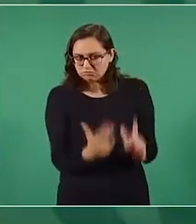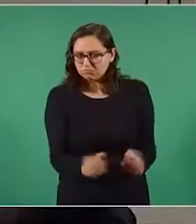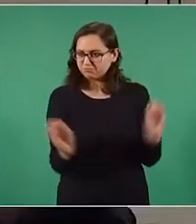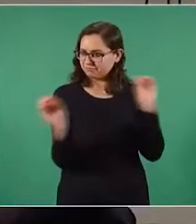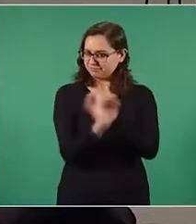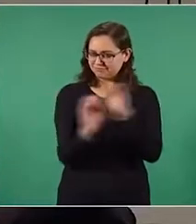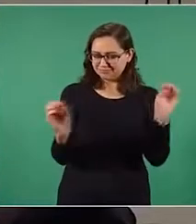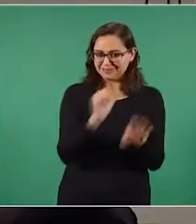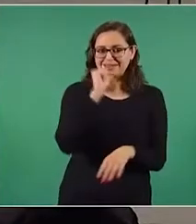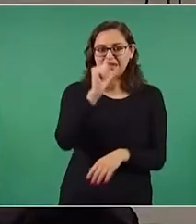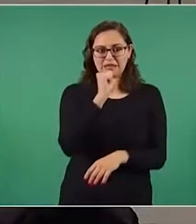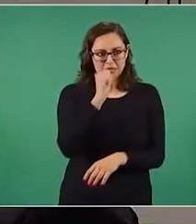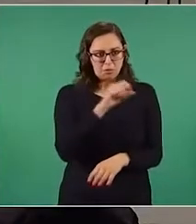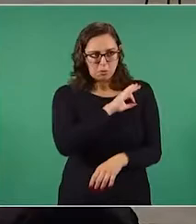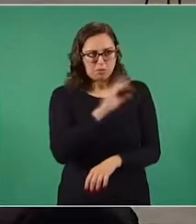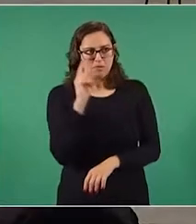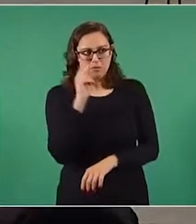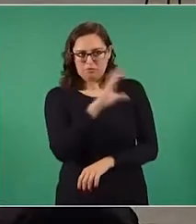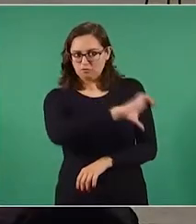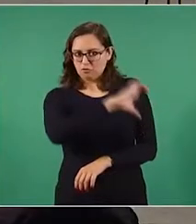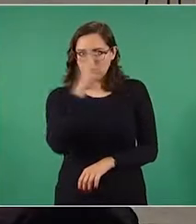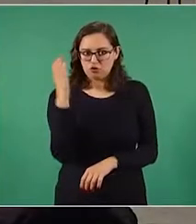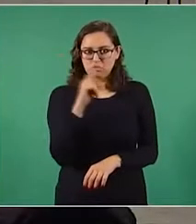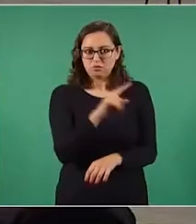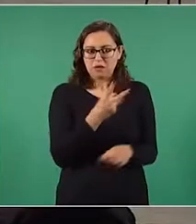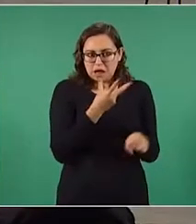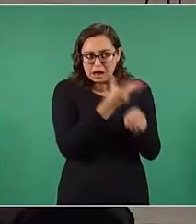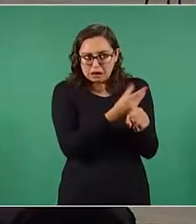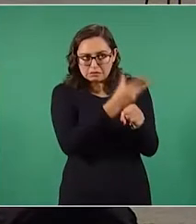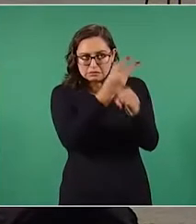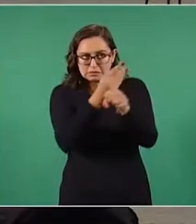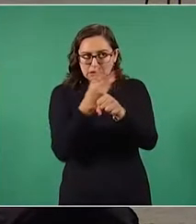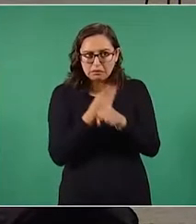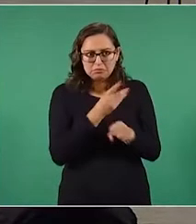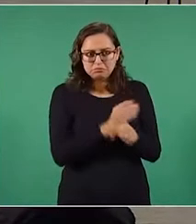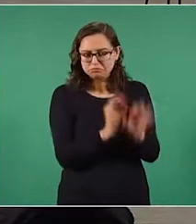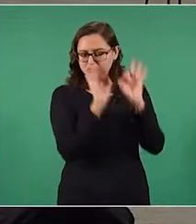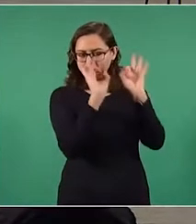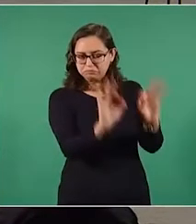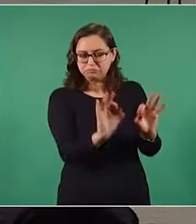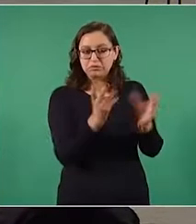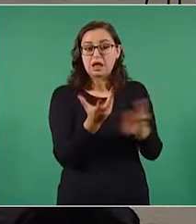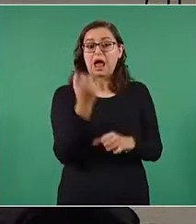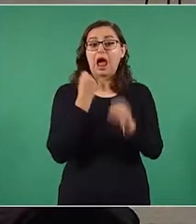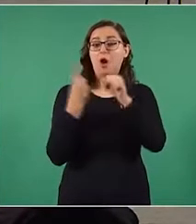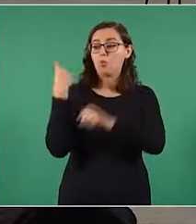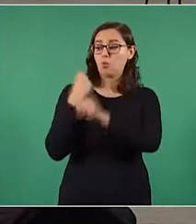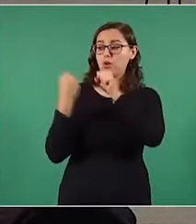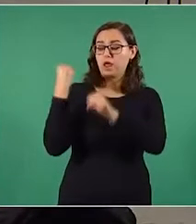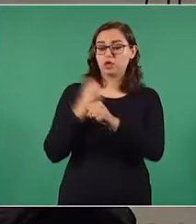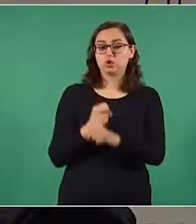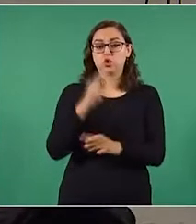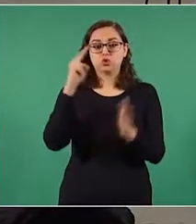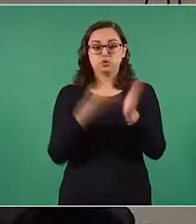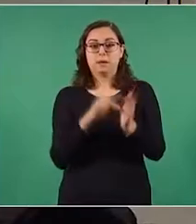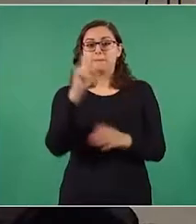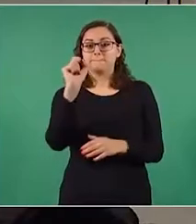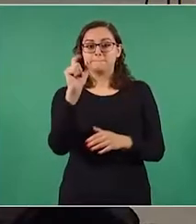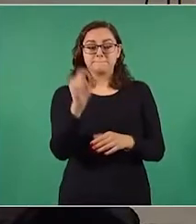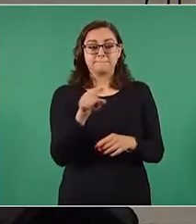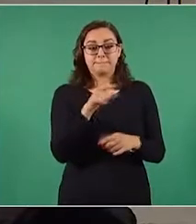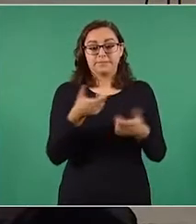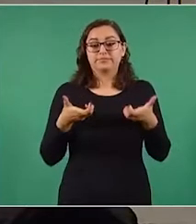no está destruida, está en reparación desde el año 2020 en que fue retirado de su ubicación